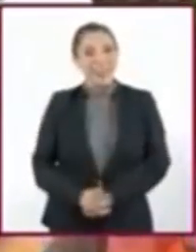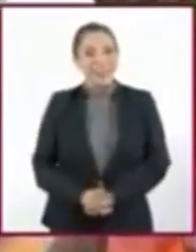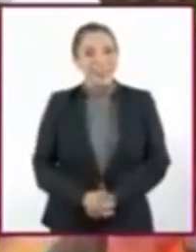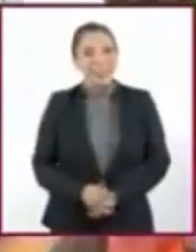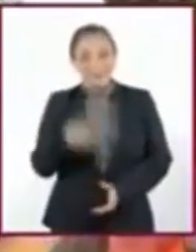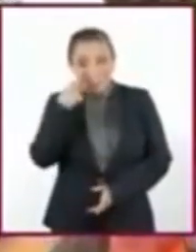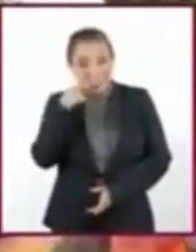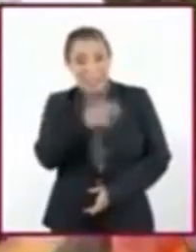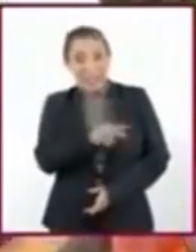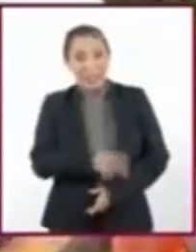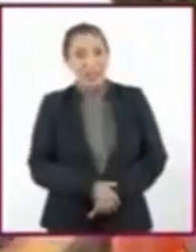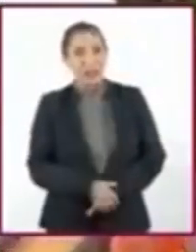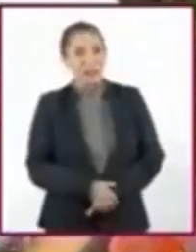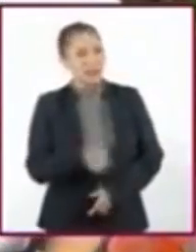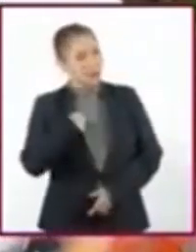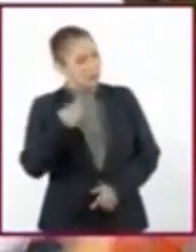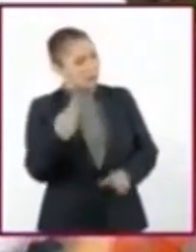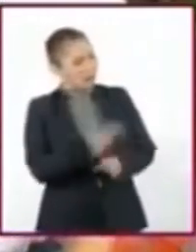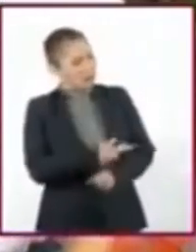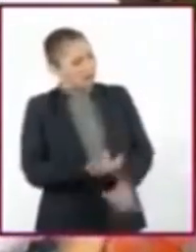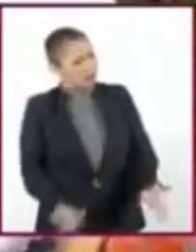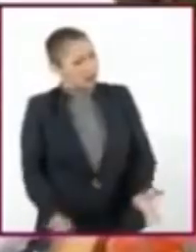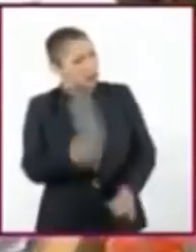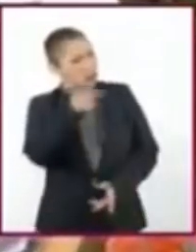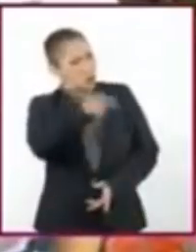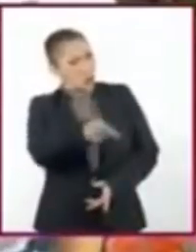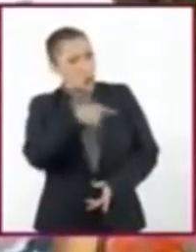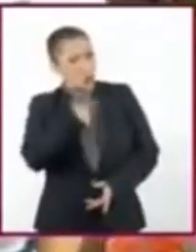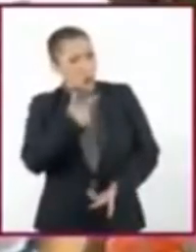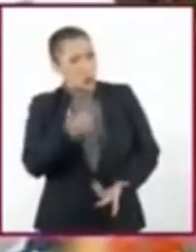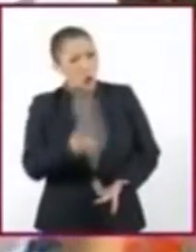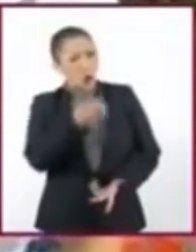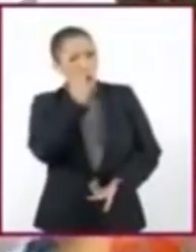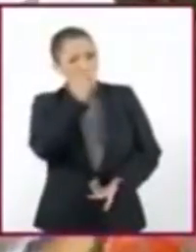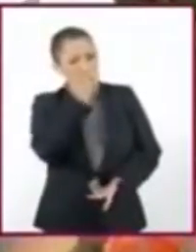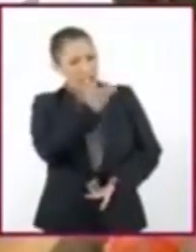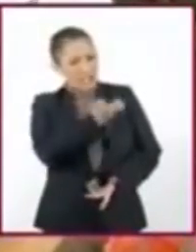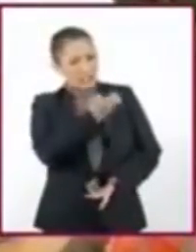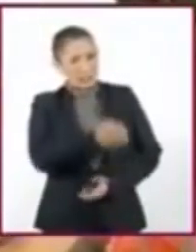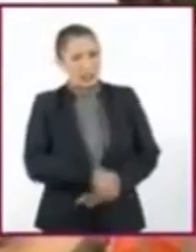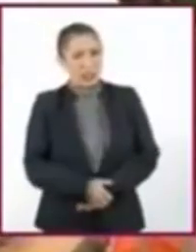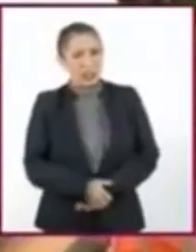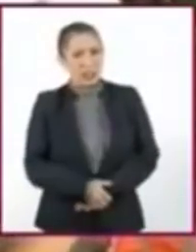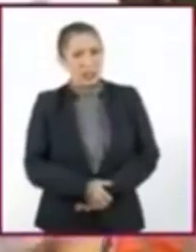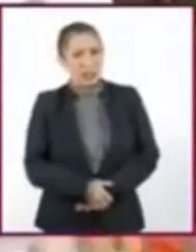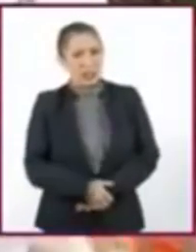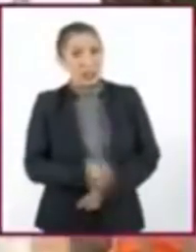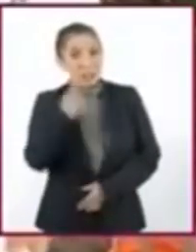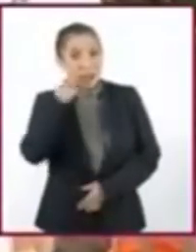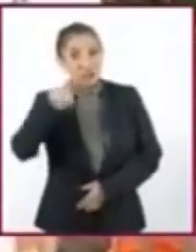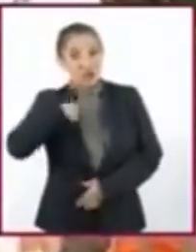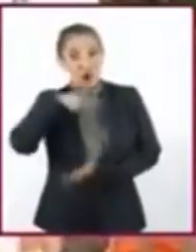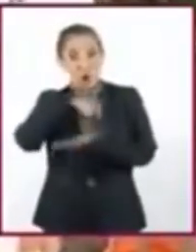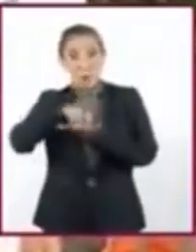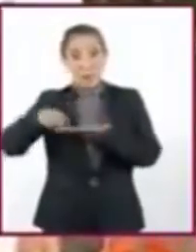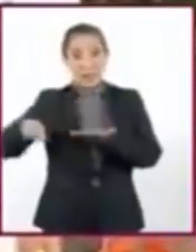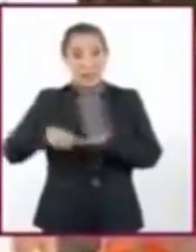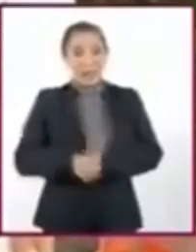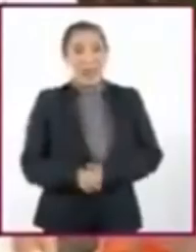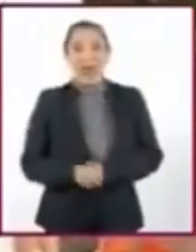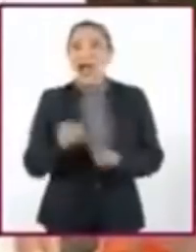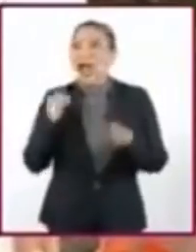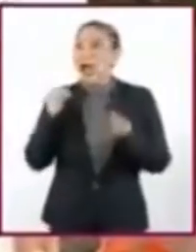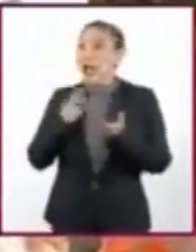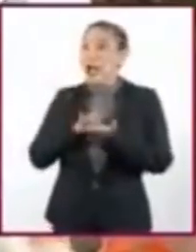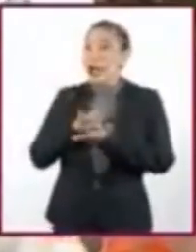Mira. Y tú qué onda porque comes en este. Y mira lo que te compré. Muchas